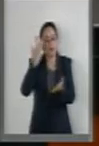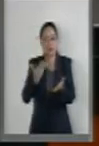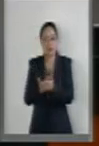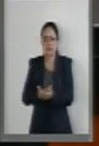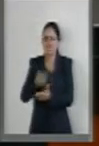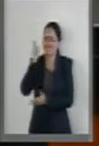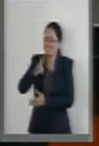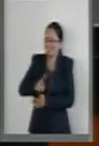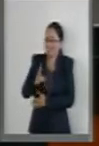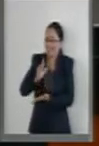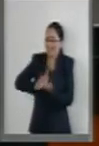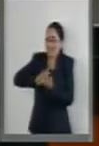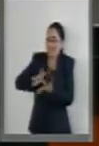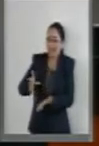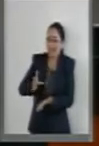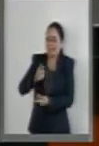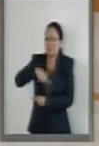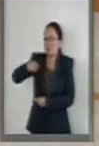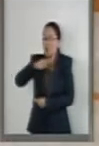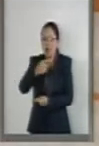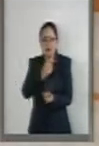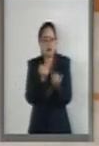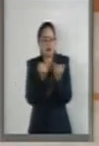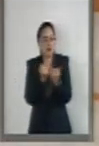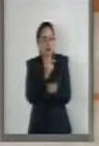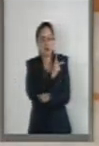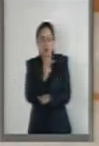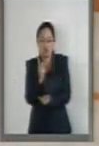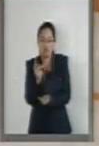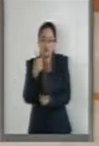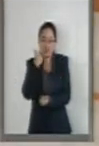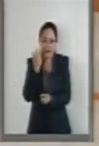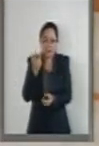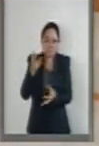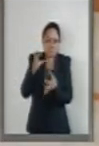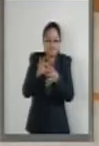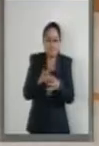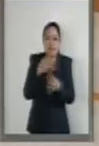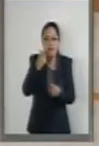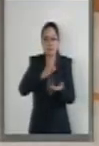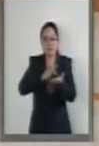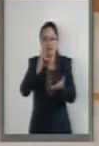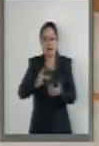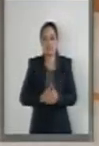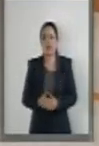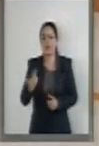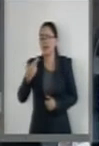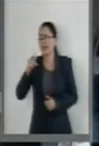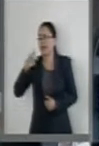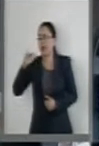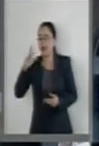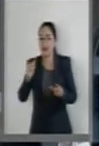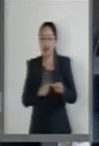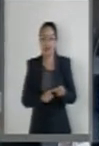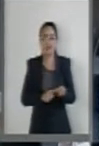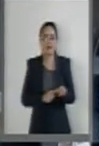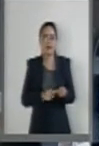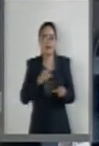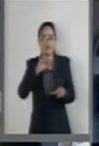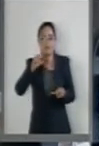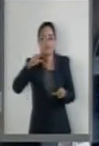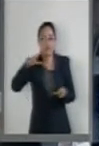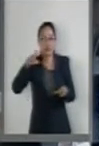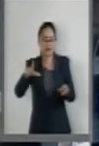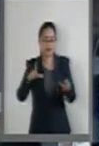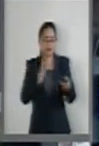Solamente para solicitarle a la Senadora y acompañada de una felicitación por la reforma a la Constitución que está planteando,